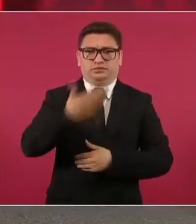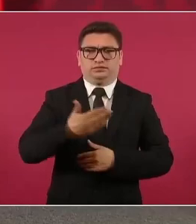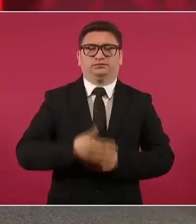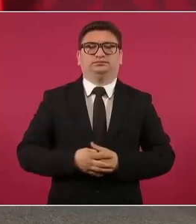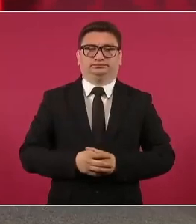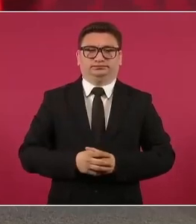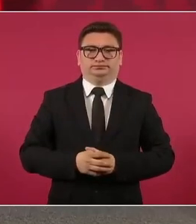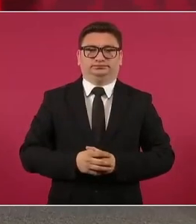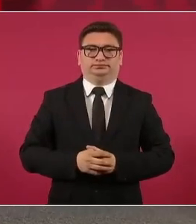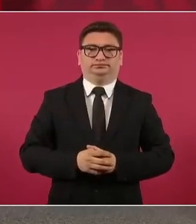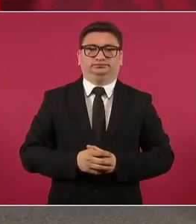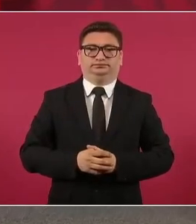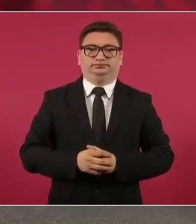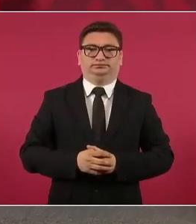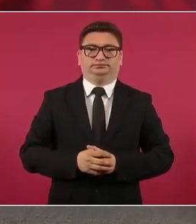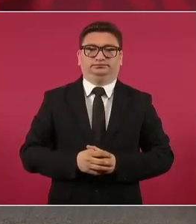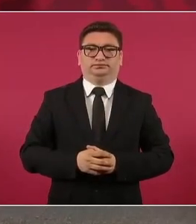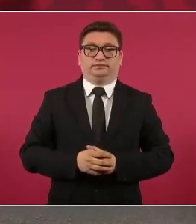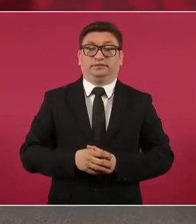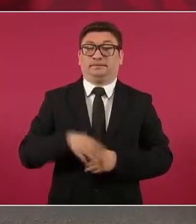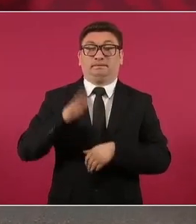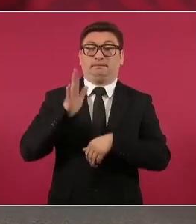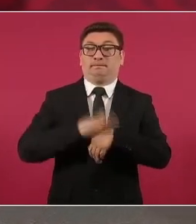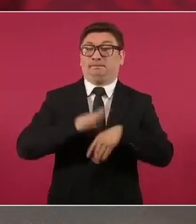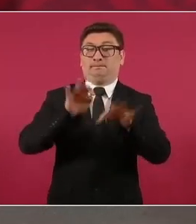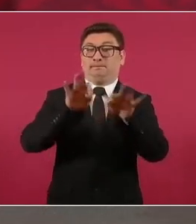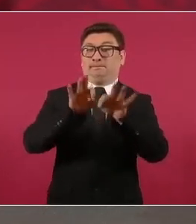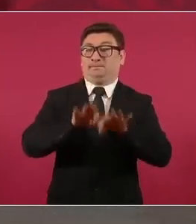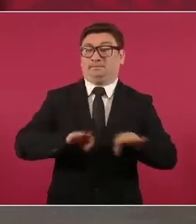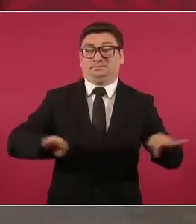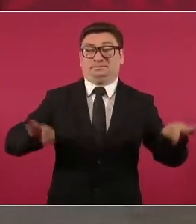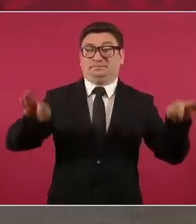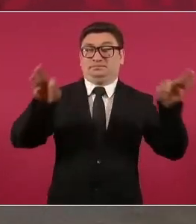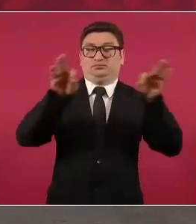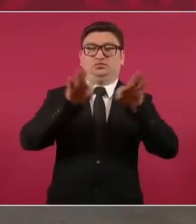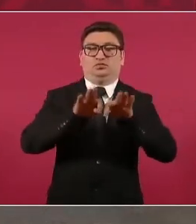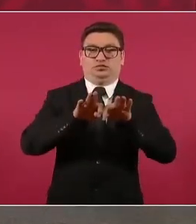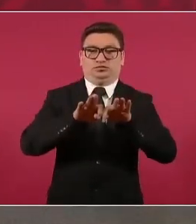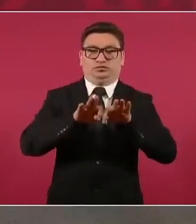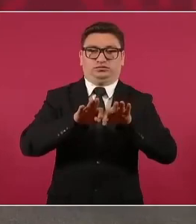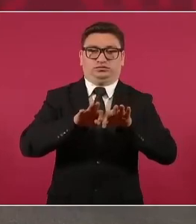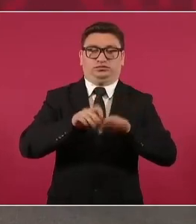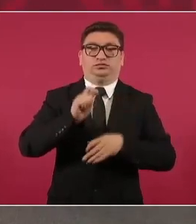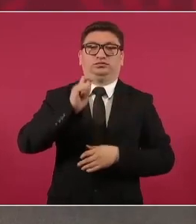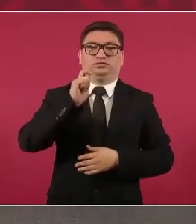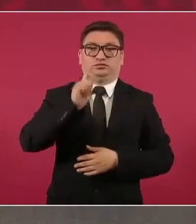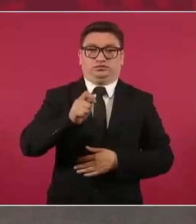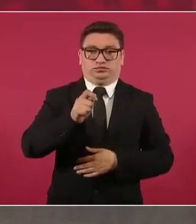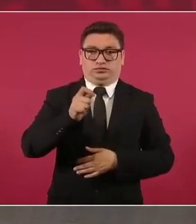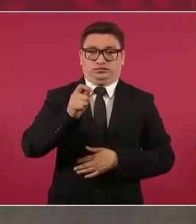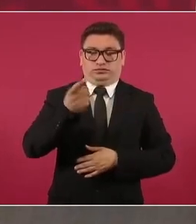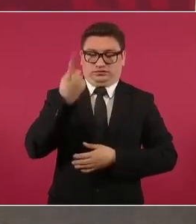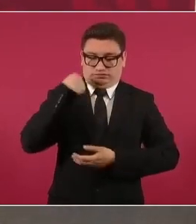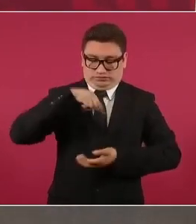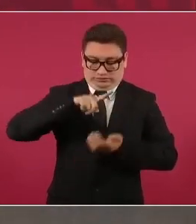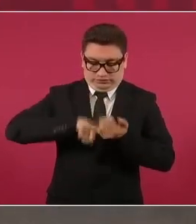lo más importante es el tribunal de nuestra conciencia.